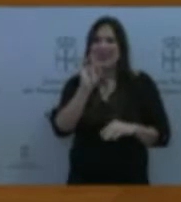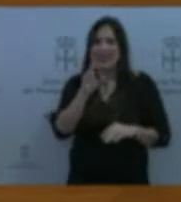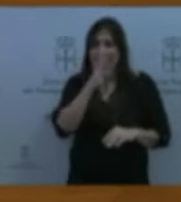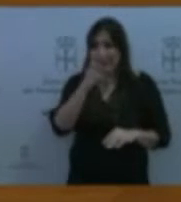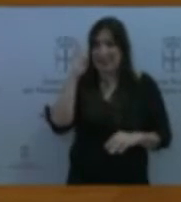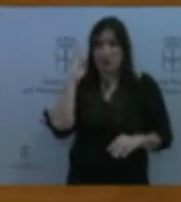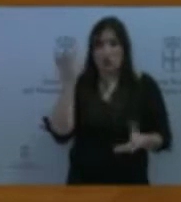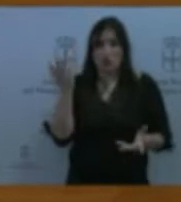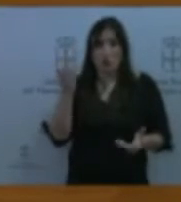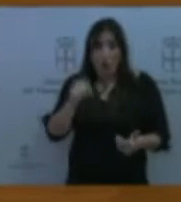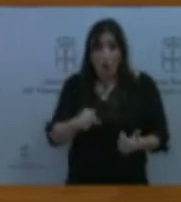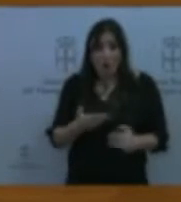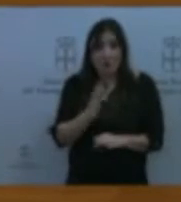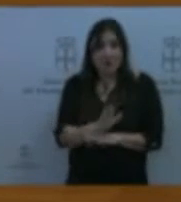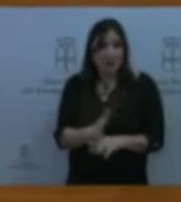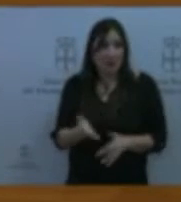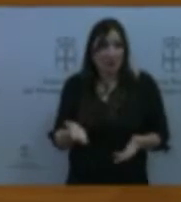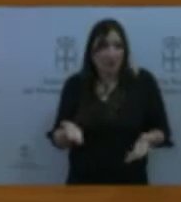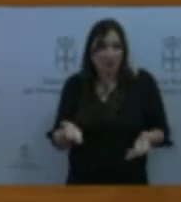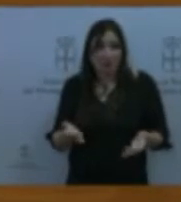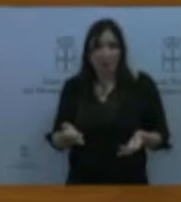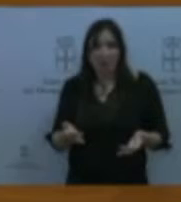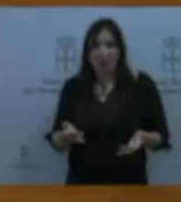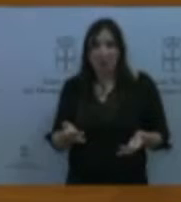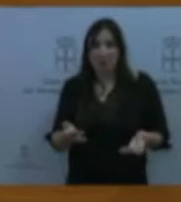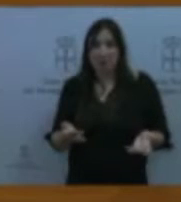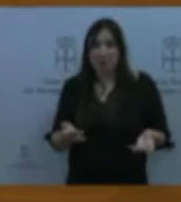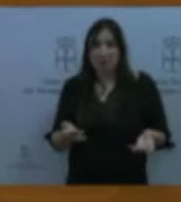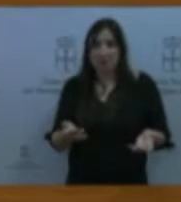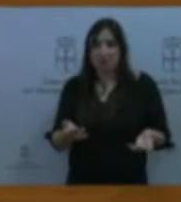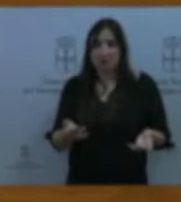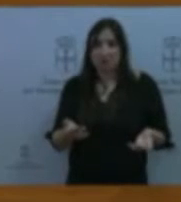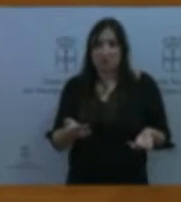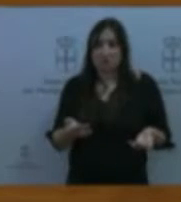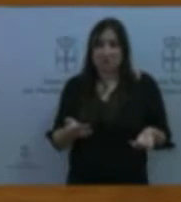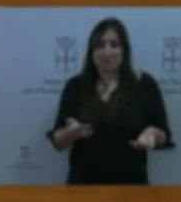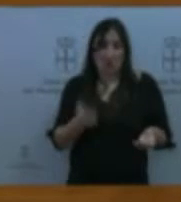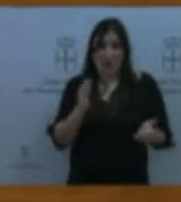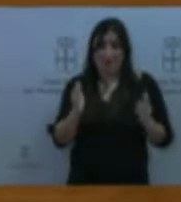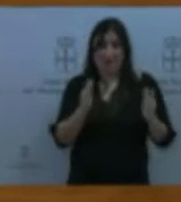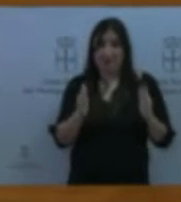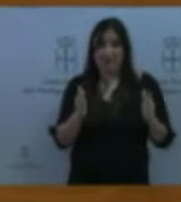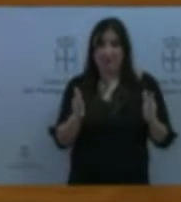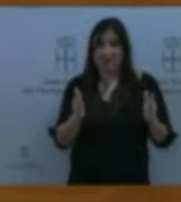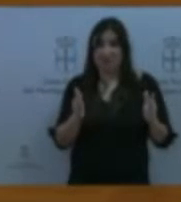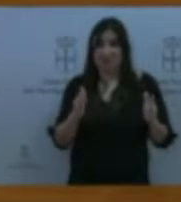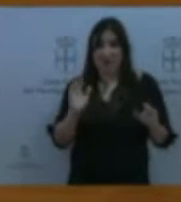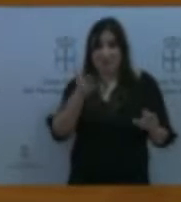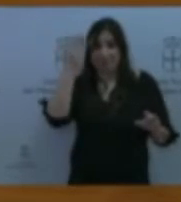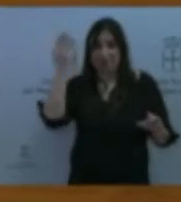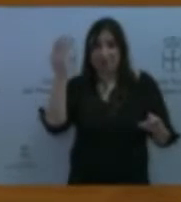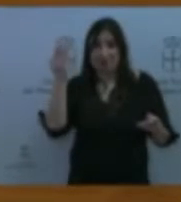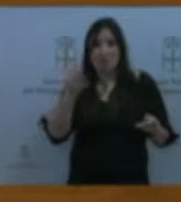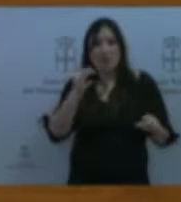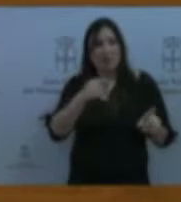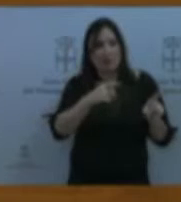la hace no solamente extemporánea, sino también la hace oportunista y la eleva a la